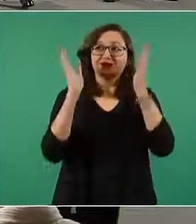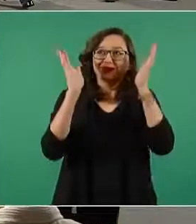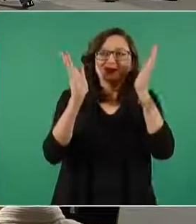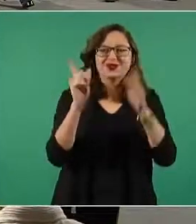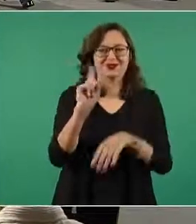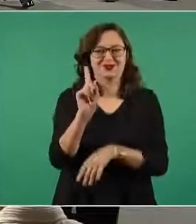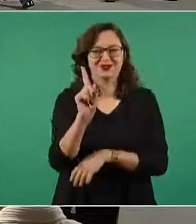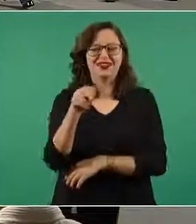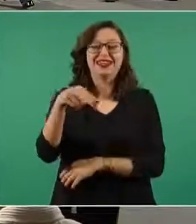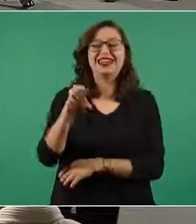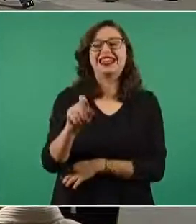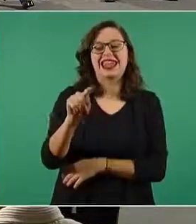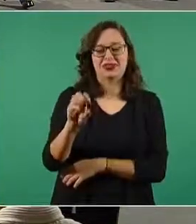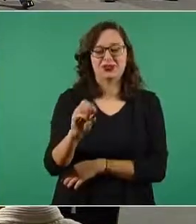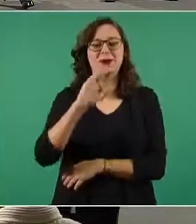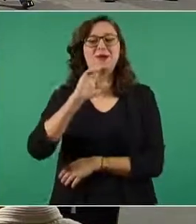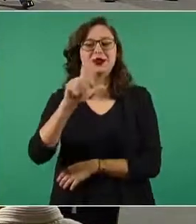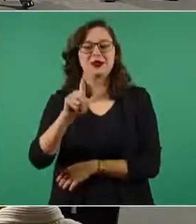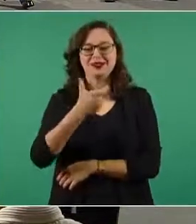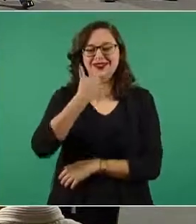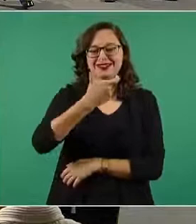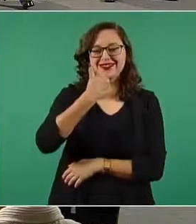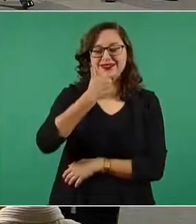de 2 millones